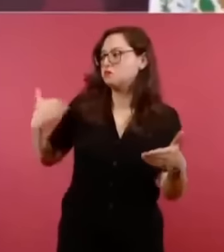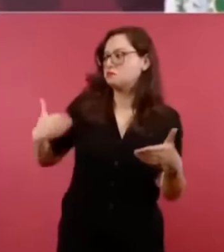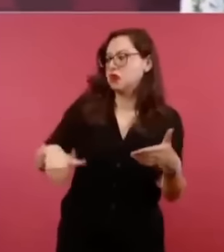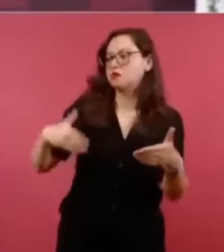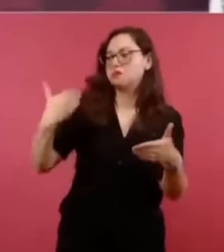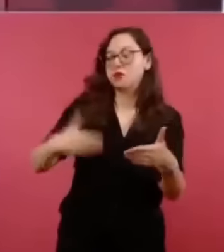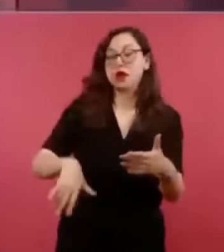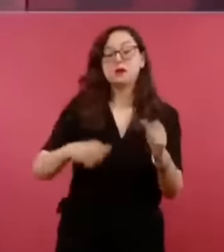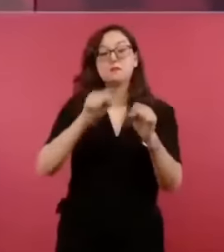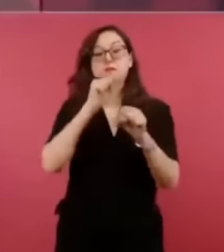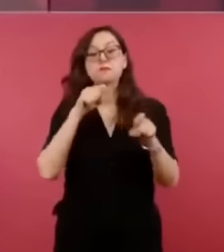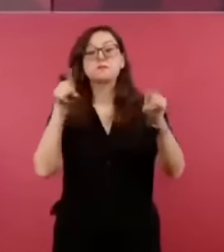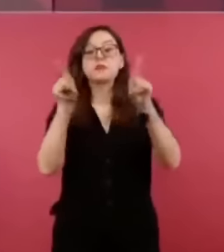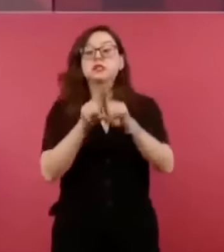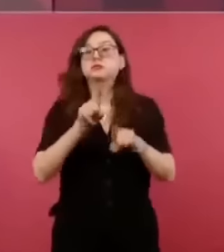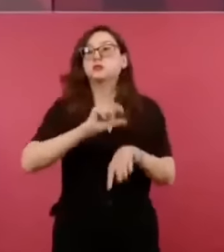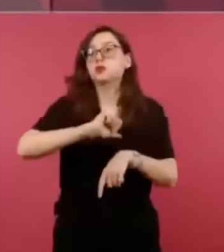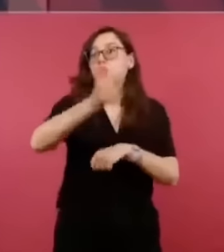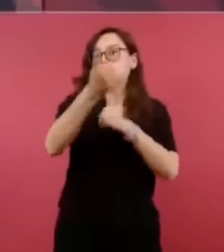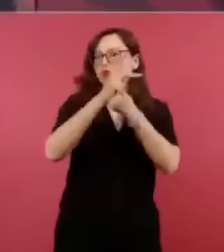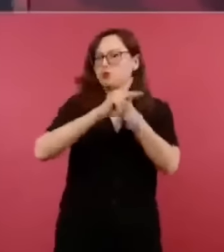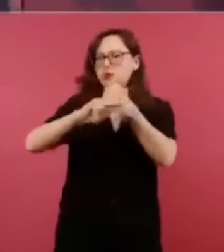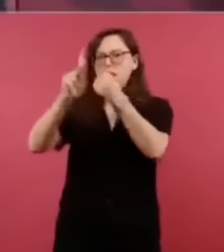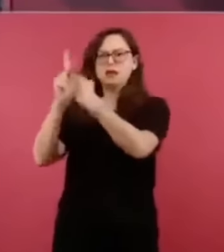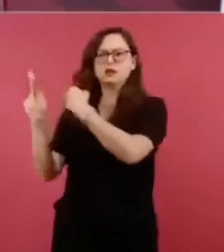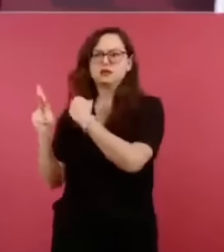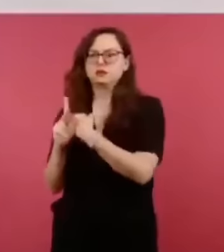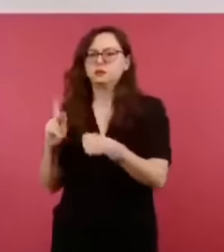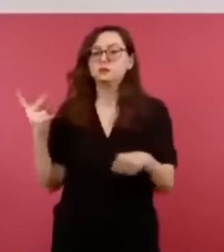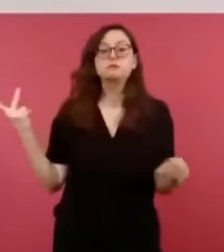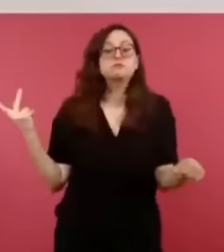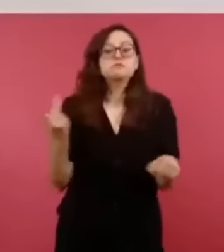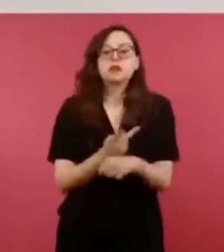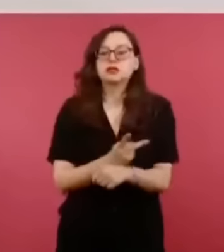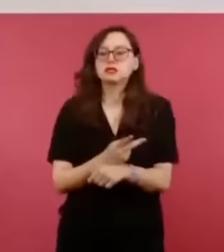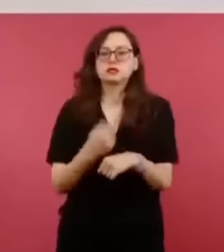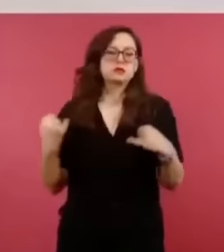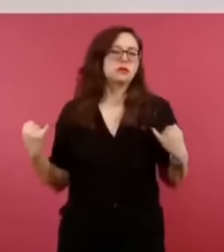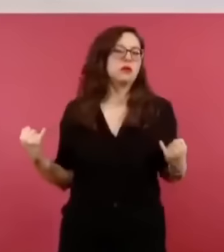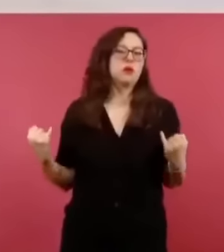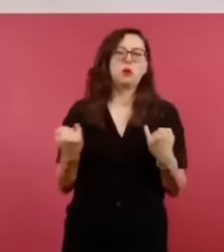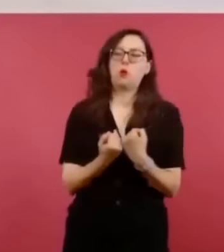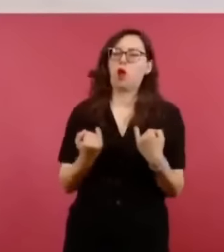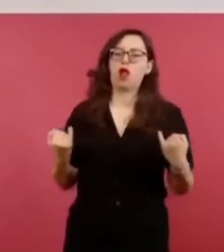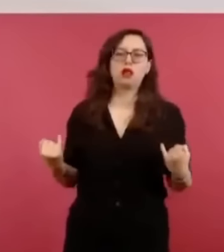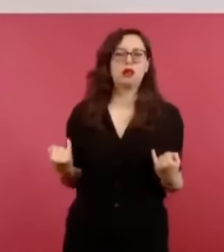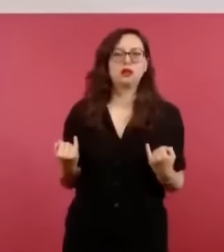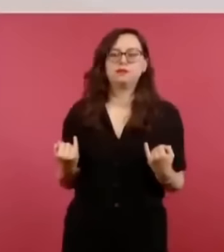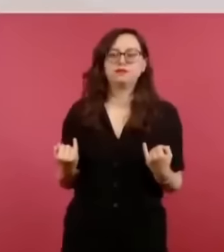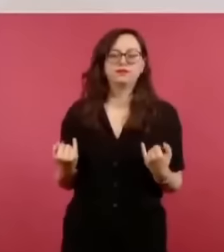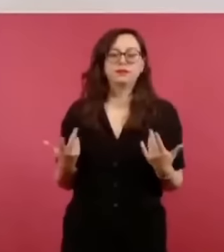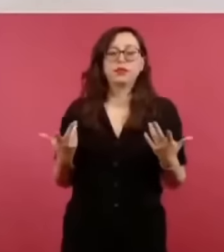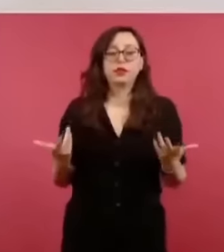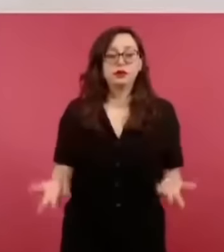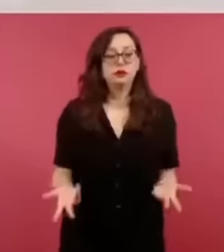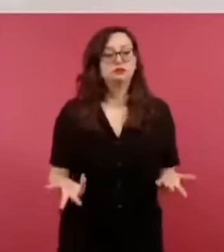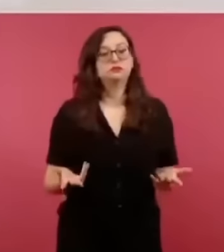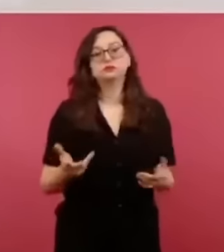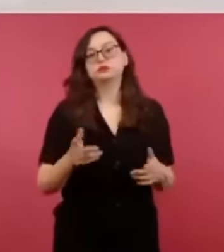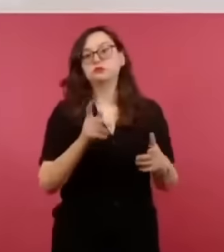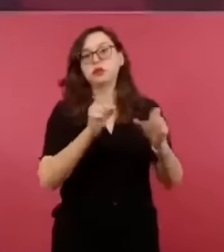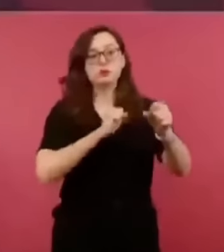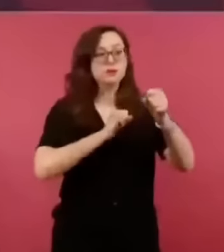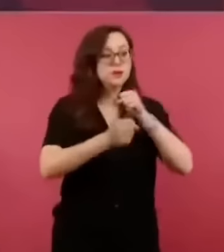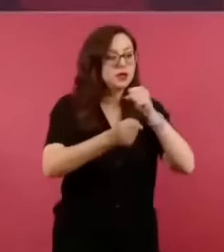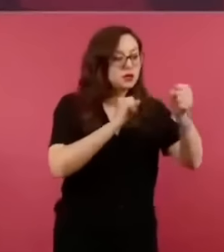periodistas y escritores